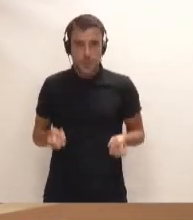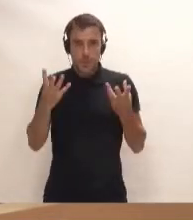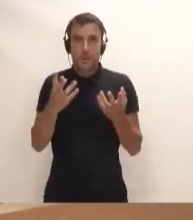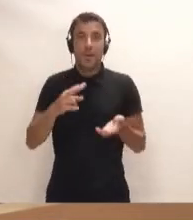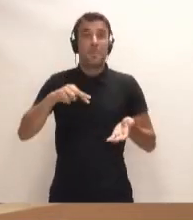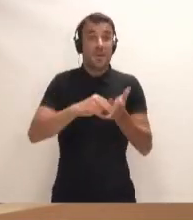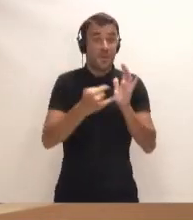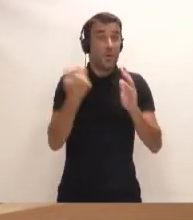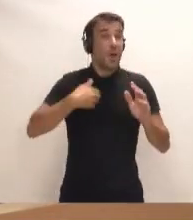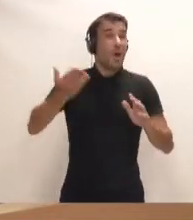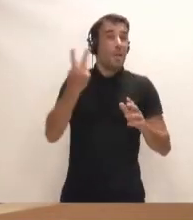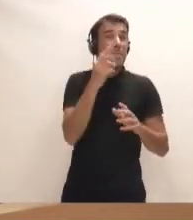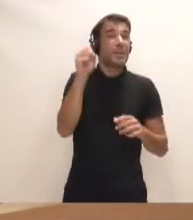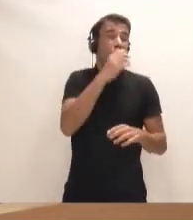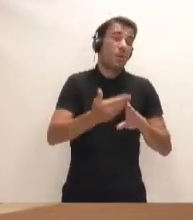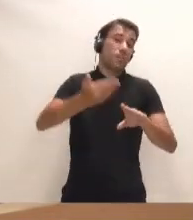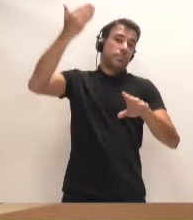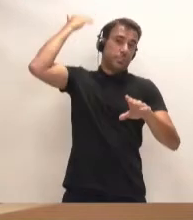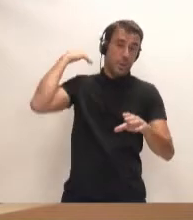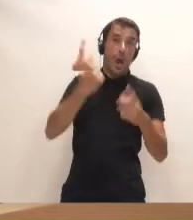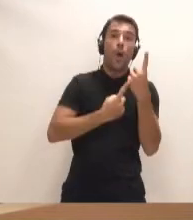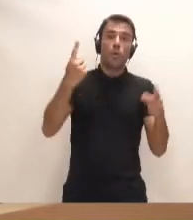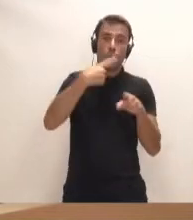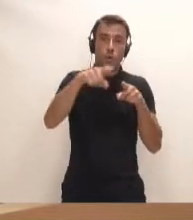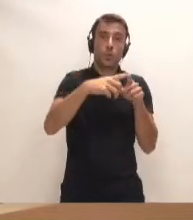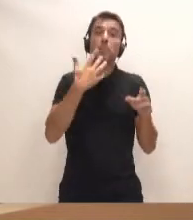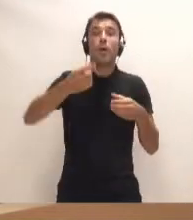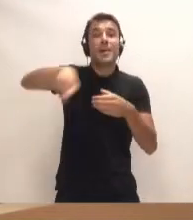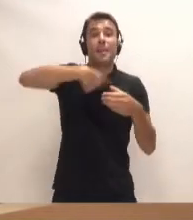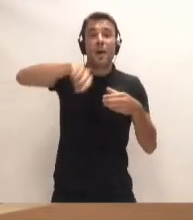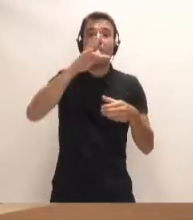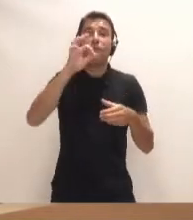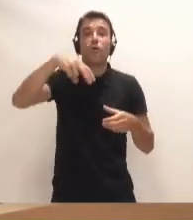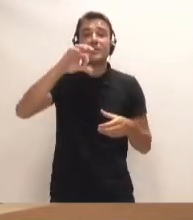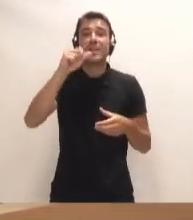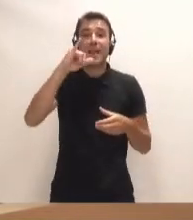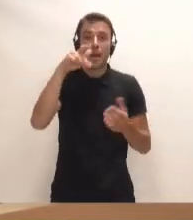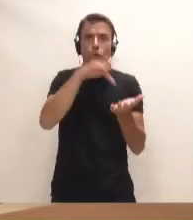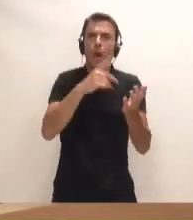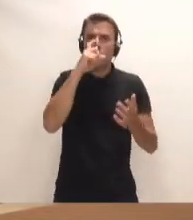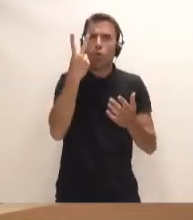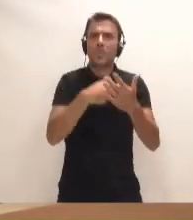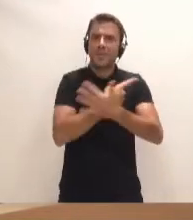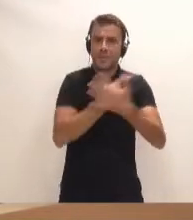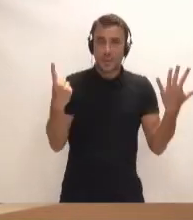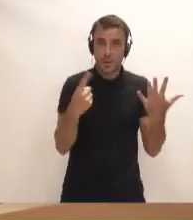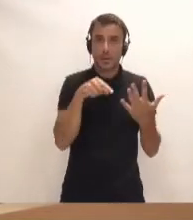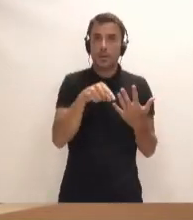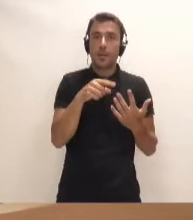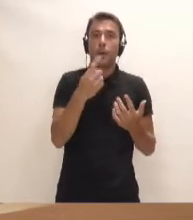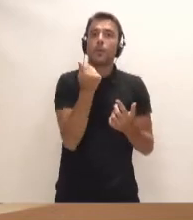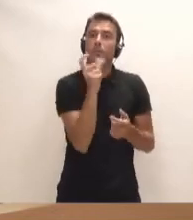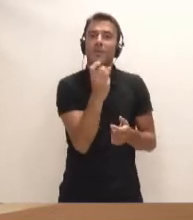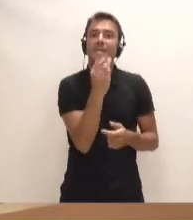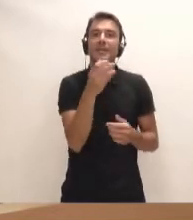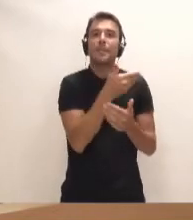de hace más de 20 años y algunos aspectos hechos ya, como el ramal de Fonsalía, hecho en el 2016 o construido en el 2016, por 30